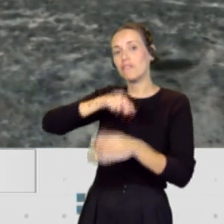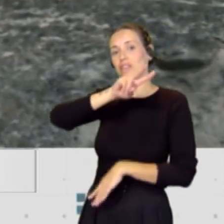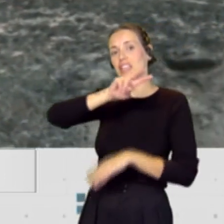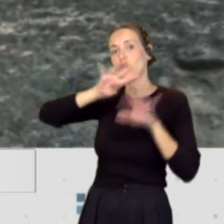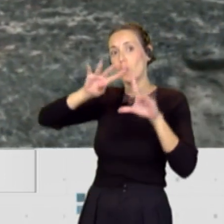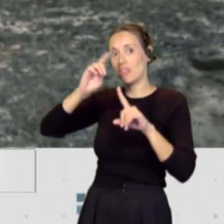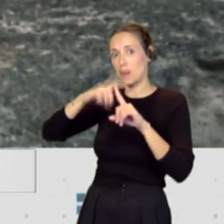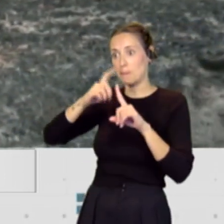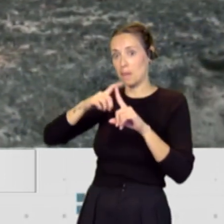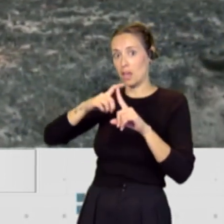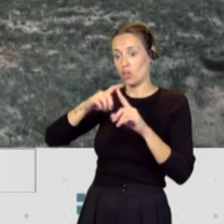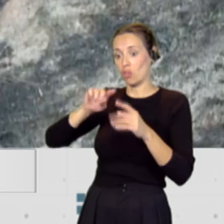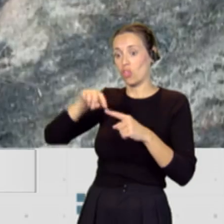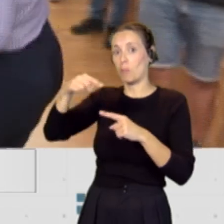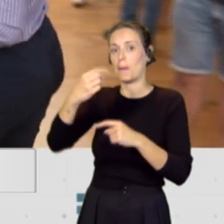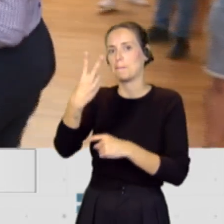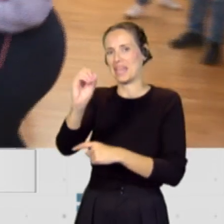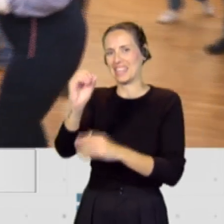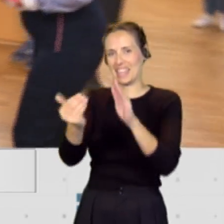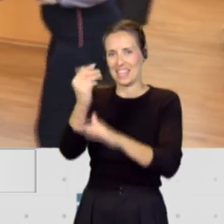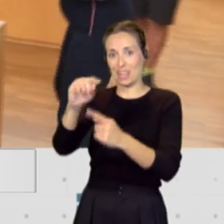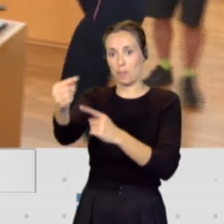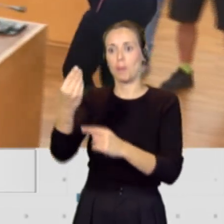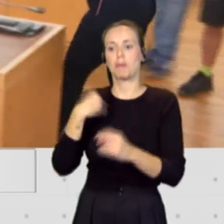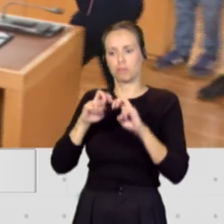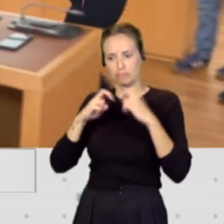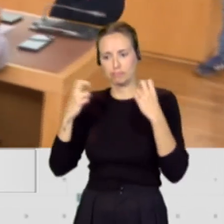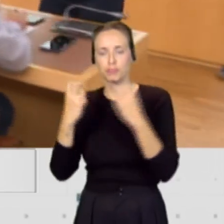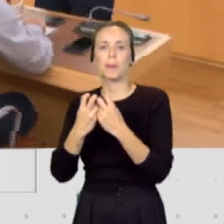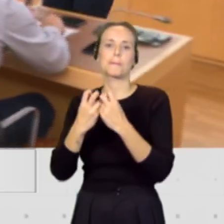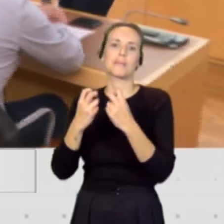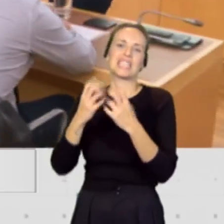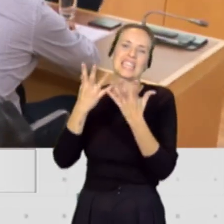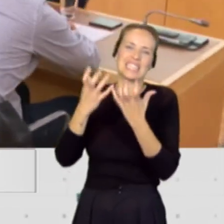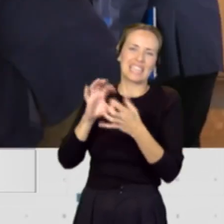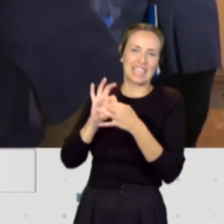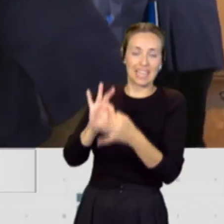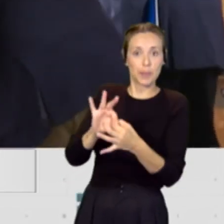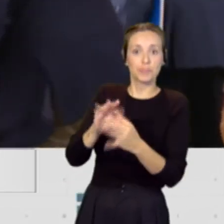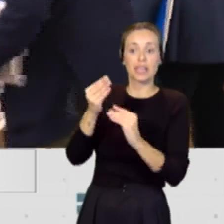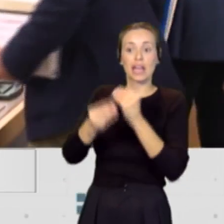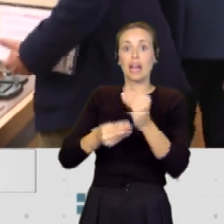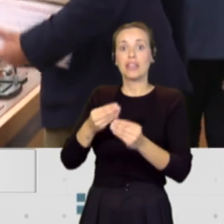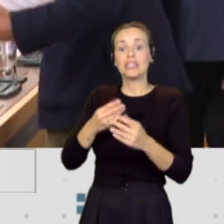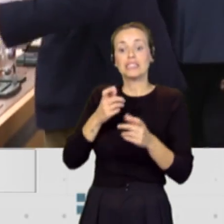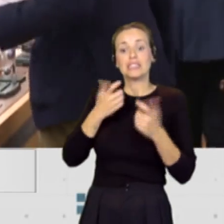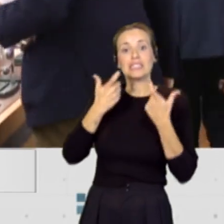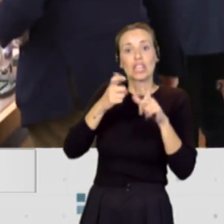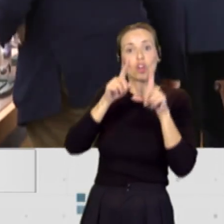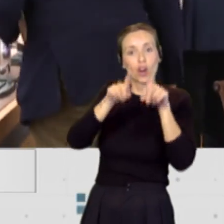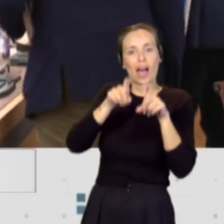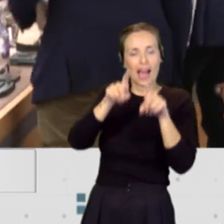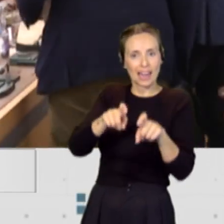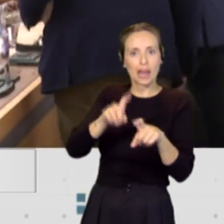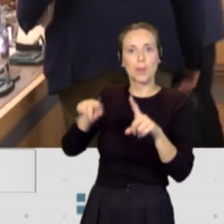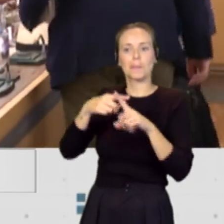y 20 días más tarde celebramos la mesa de la sequía que lo que hace es fundamentalmente con el sector agrario, las cámaras de